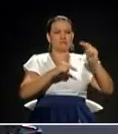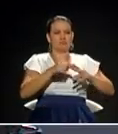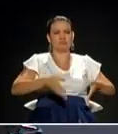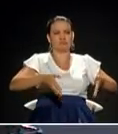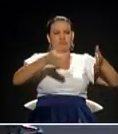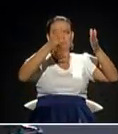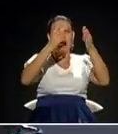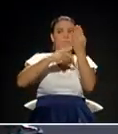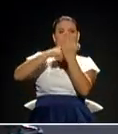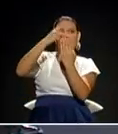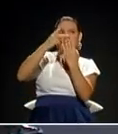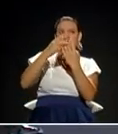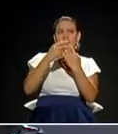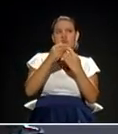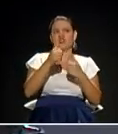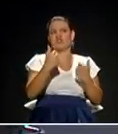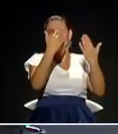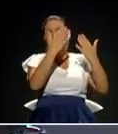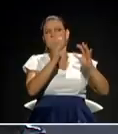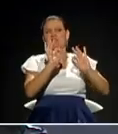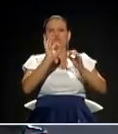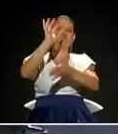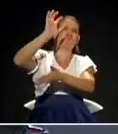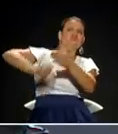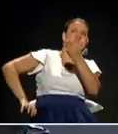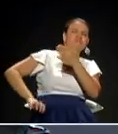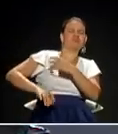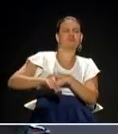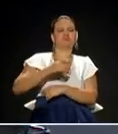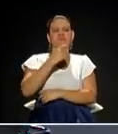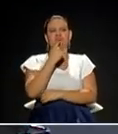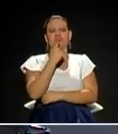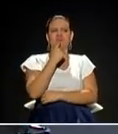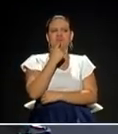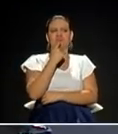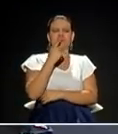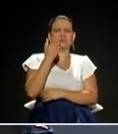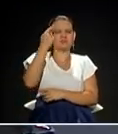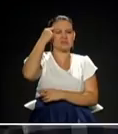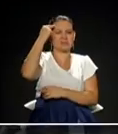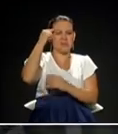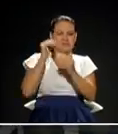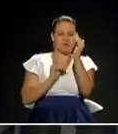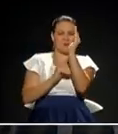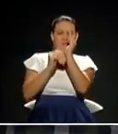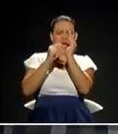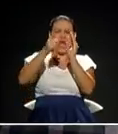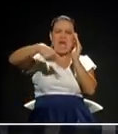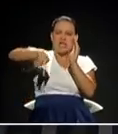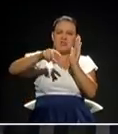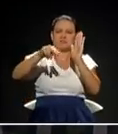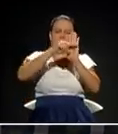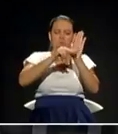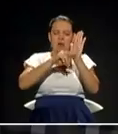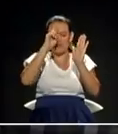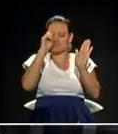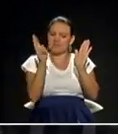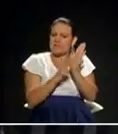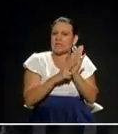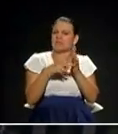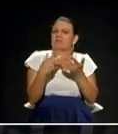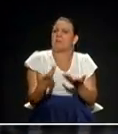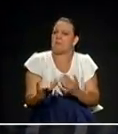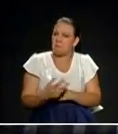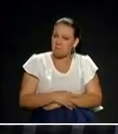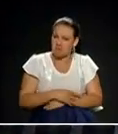dónde las disminuirías? ¿Cuál es el nivel adecuado de unas obligaciones urbanísticas en construcción en la ciudad?